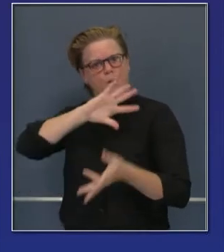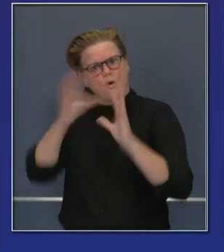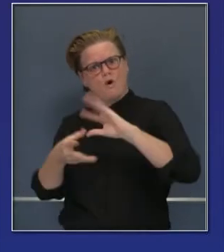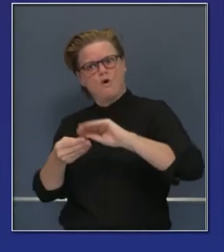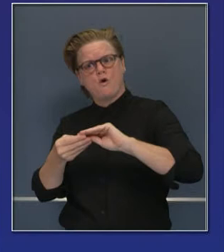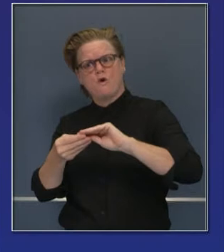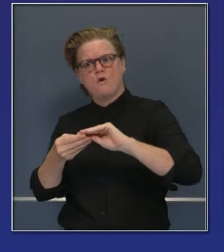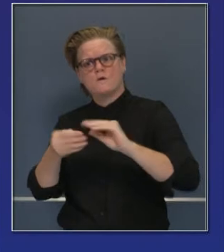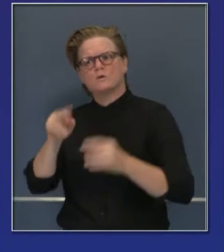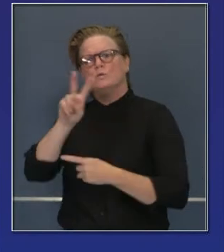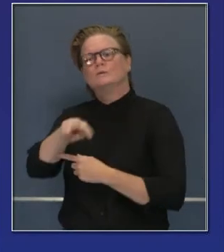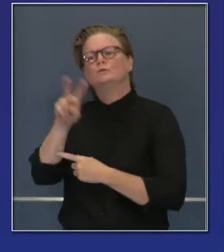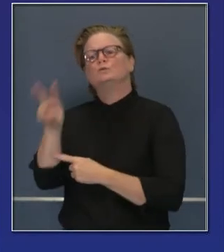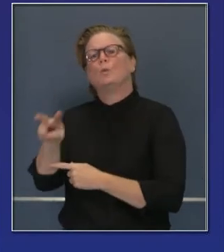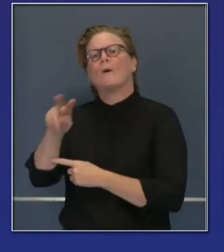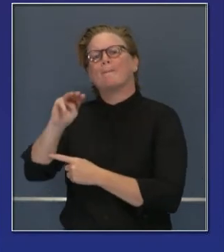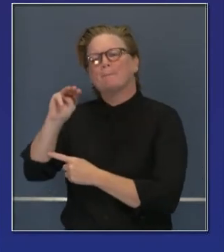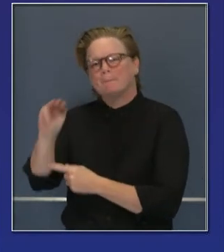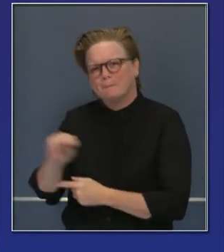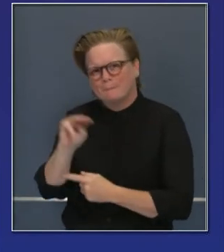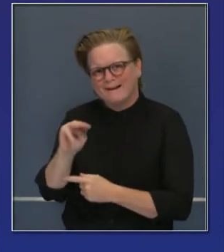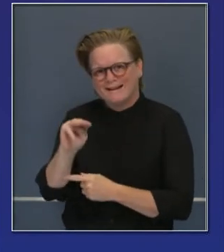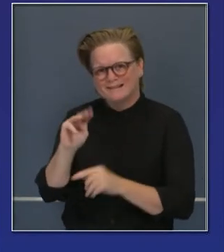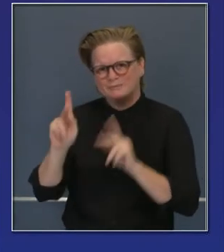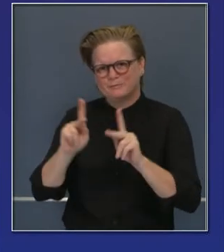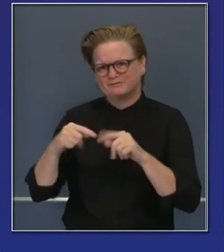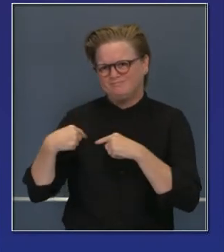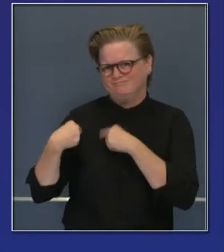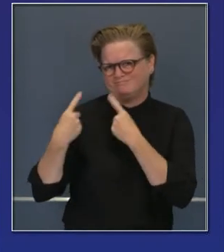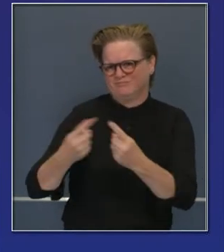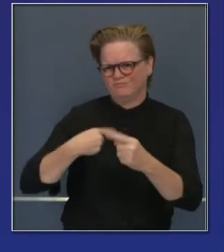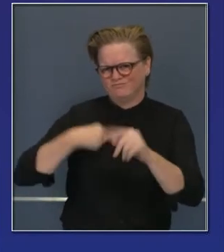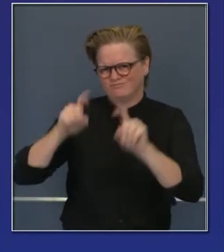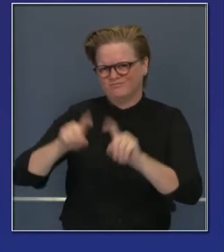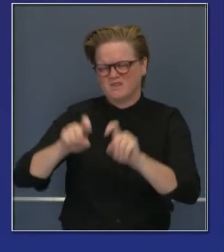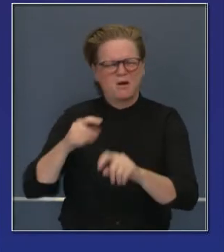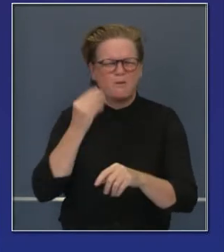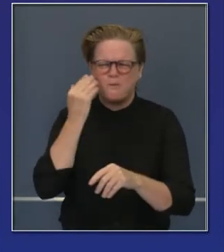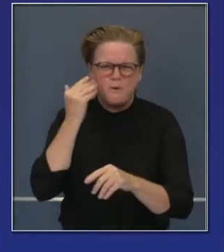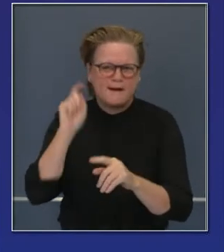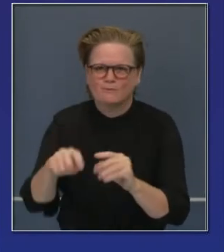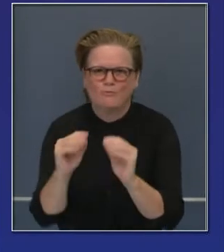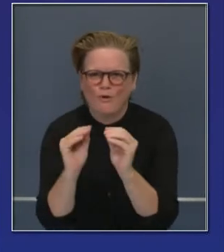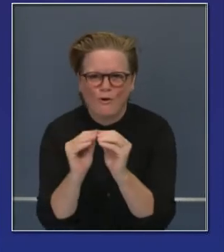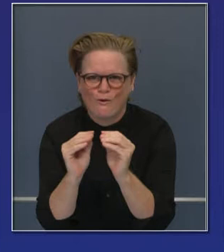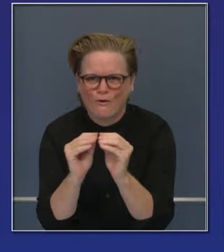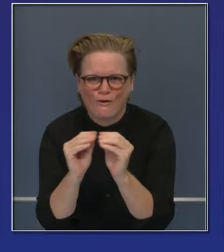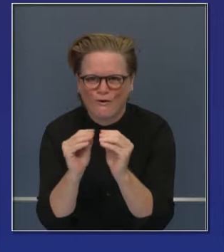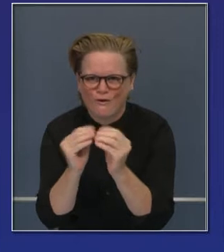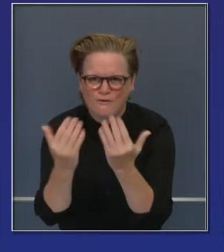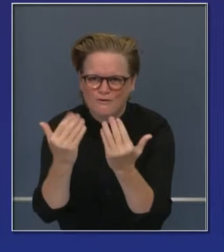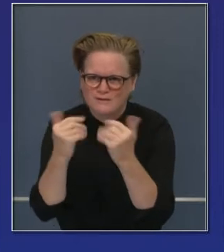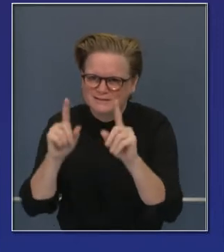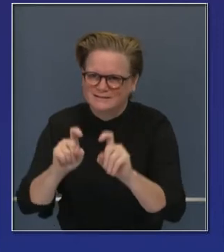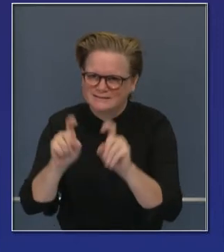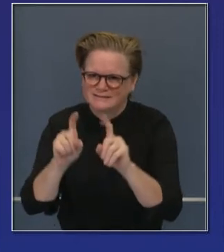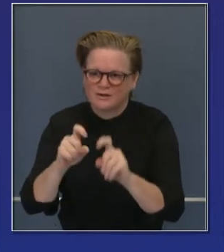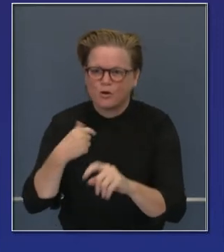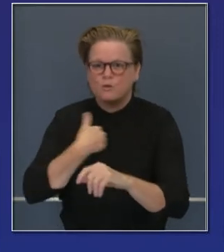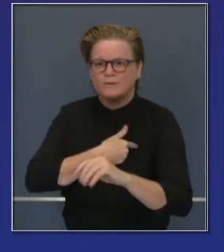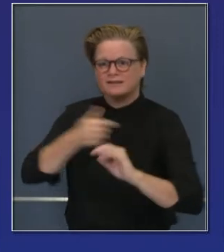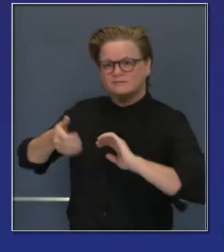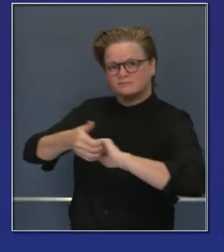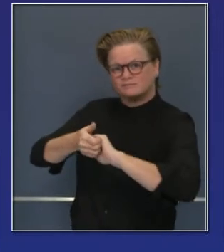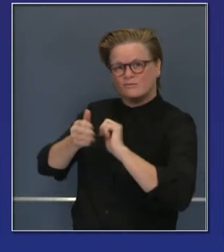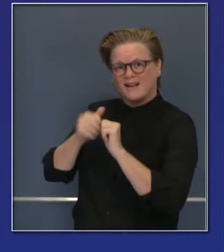de personas se han sometido a pruebas. Y ahora no es lo que debemos tener per cápita. Pero nos damos cuenta ahora con esta sociedad